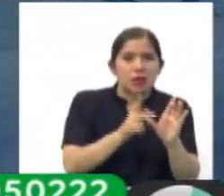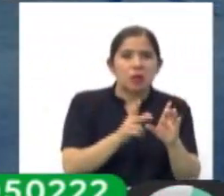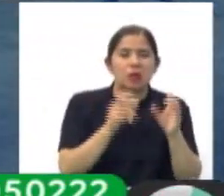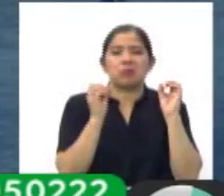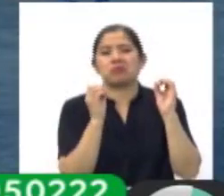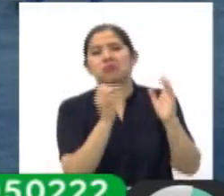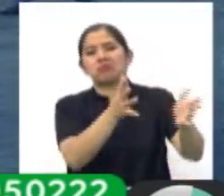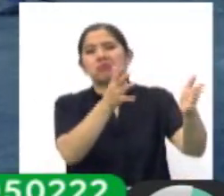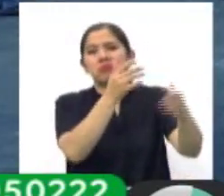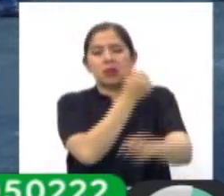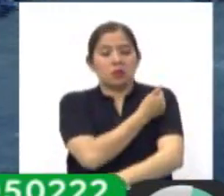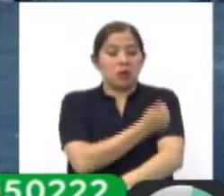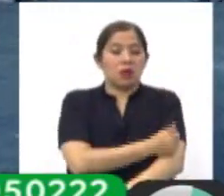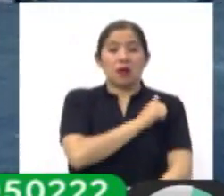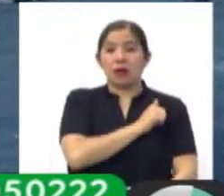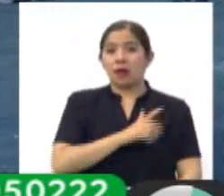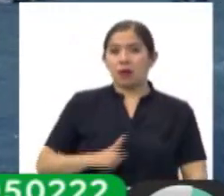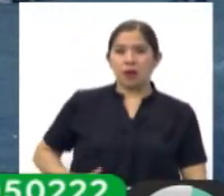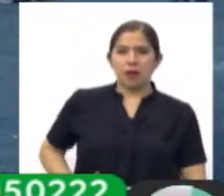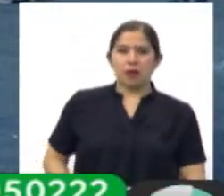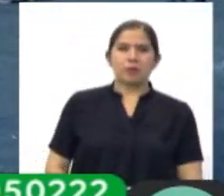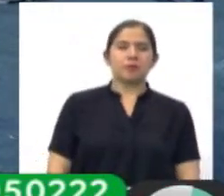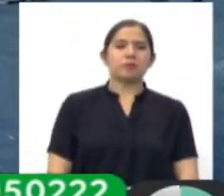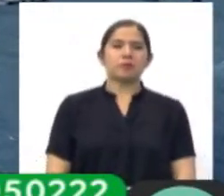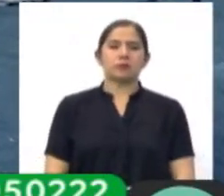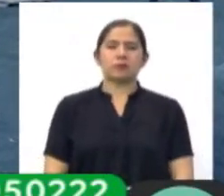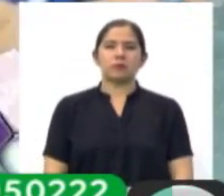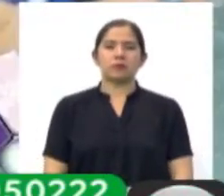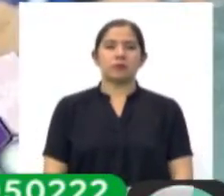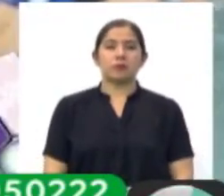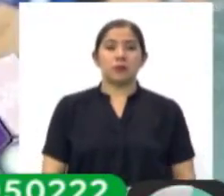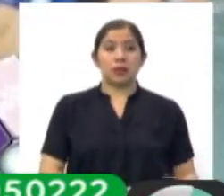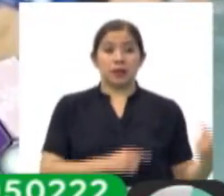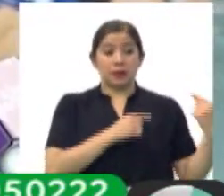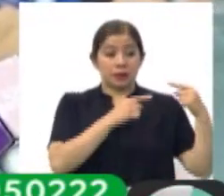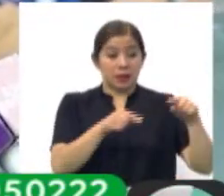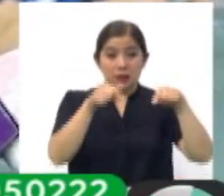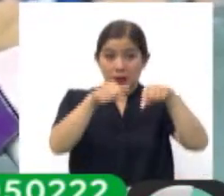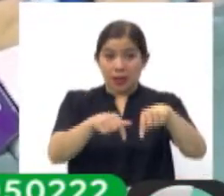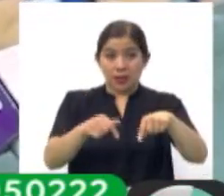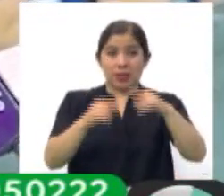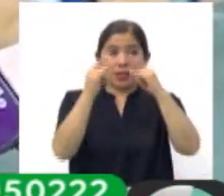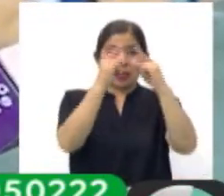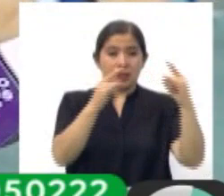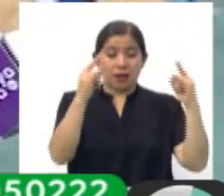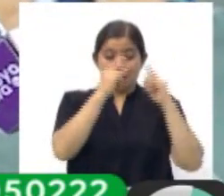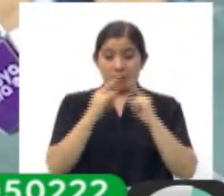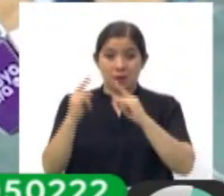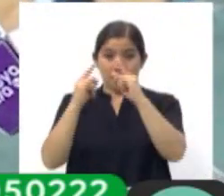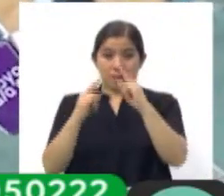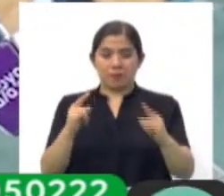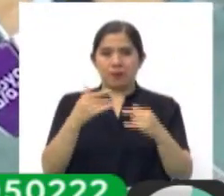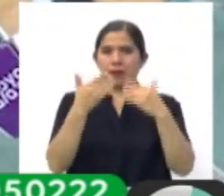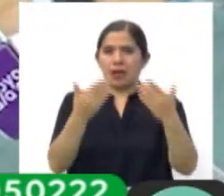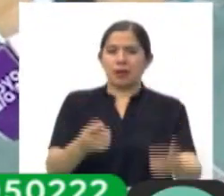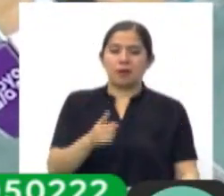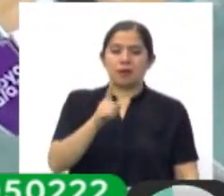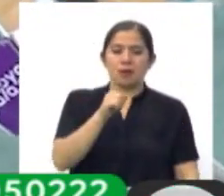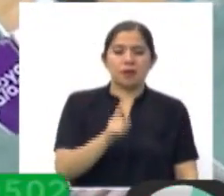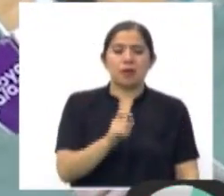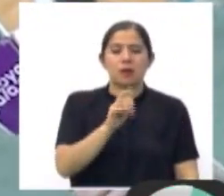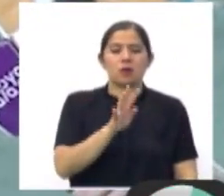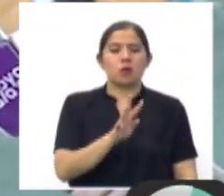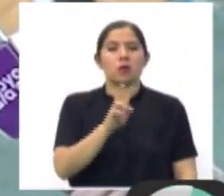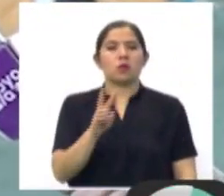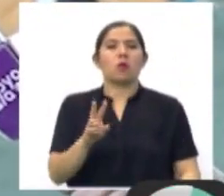desguido de las autoridades municipales. Al momento, acá en el campamento Fígaro se encuentran 142 familias que están